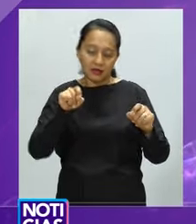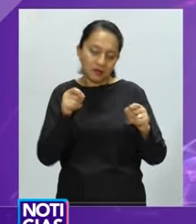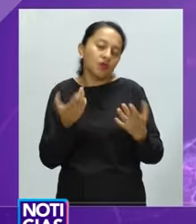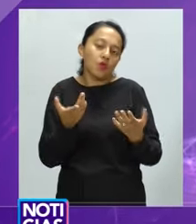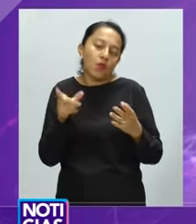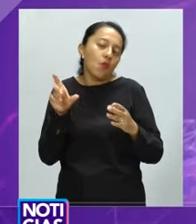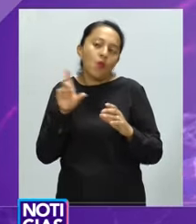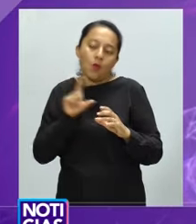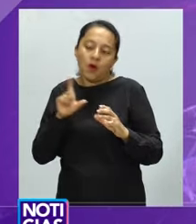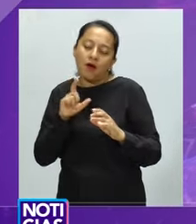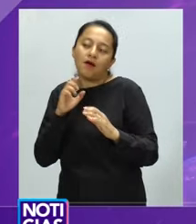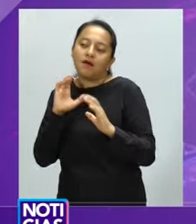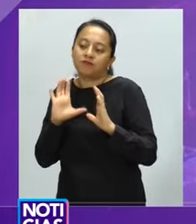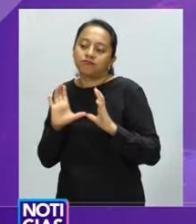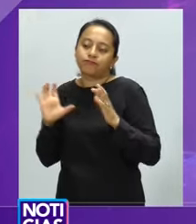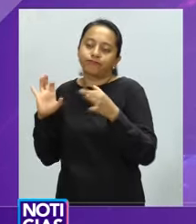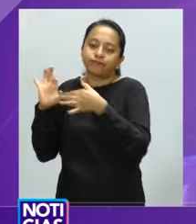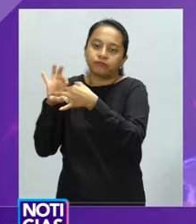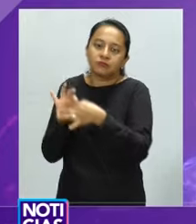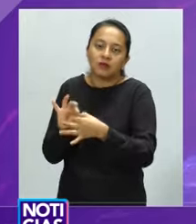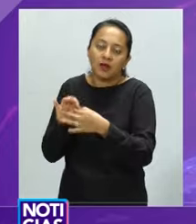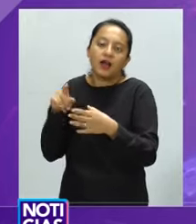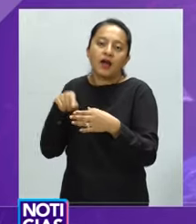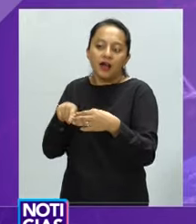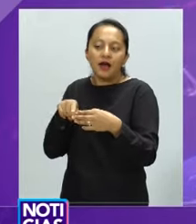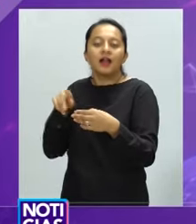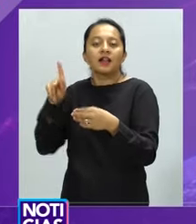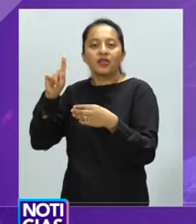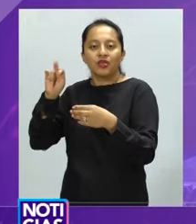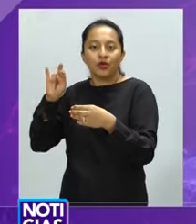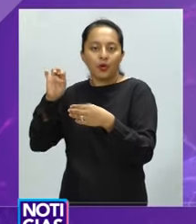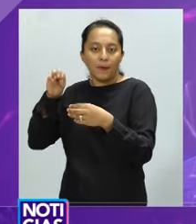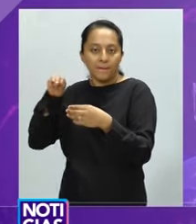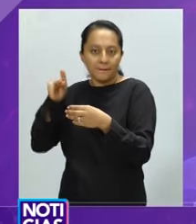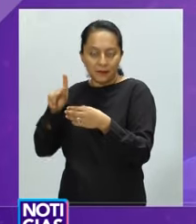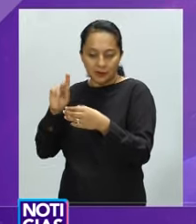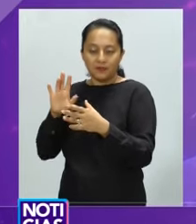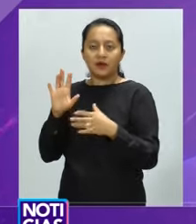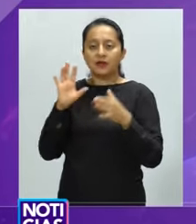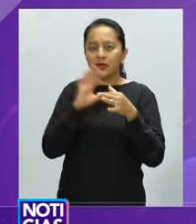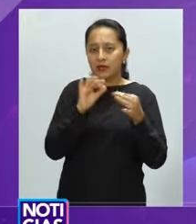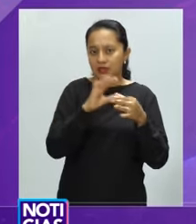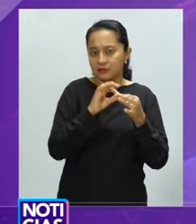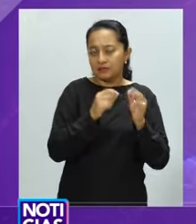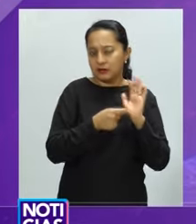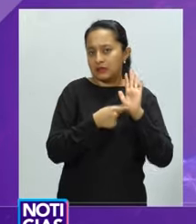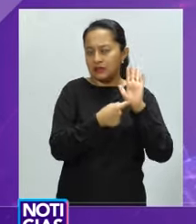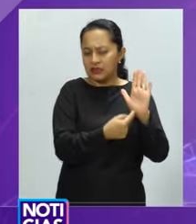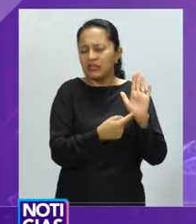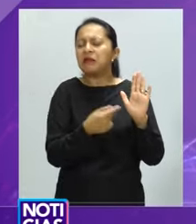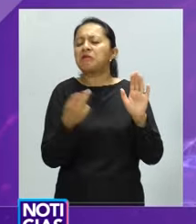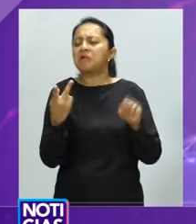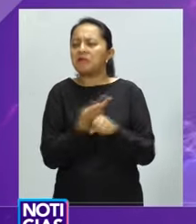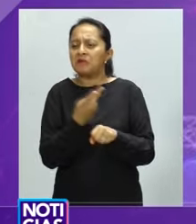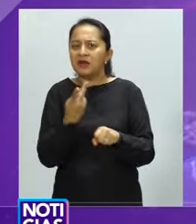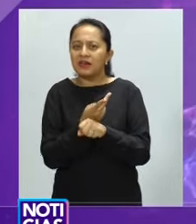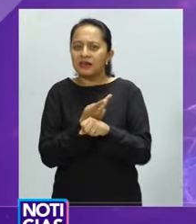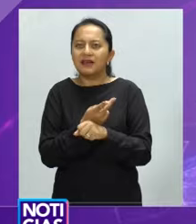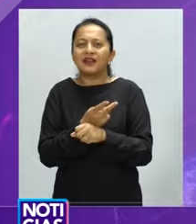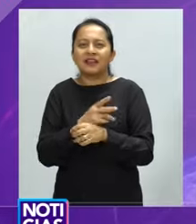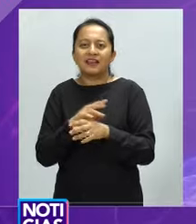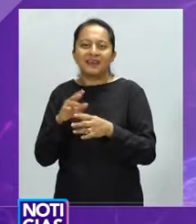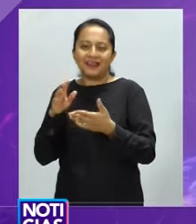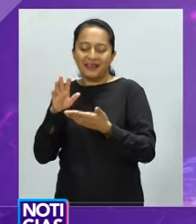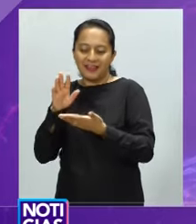cuestionamientos de Felipe Restrepo Pombo respecto al reportaje que publicó la periodista sobre el plagio del jefe de Estado en su tesis de